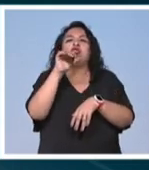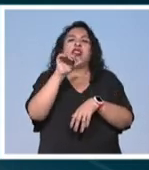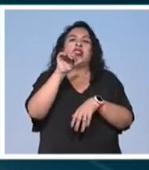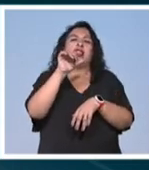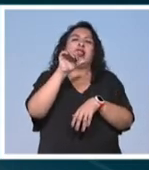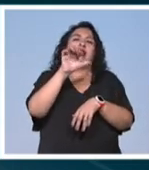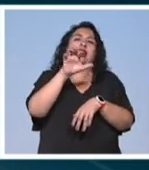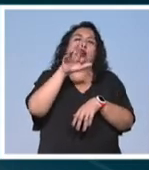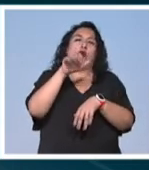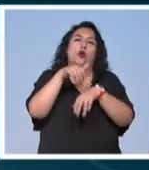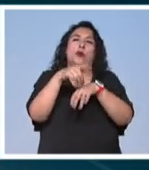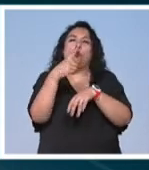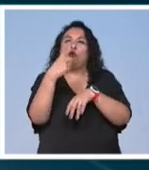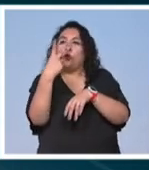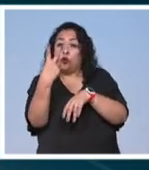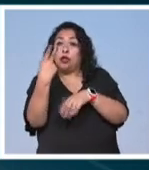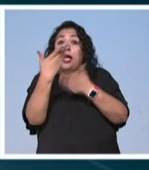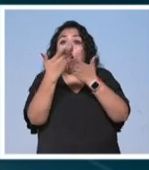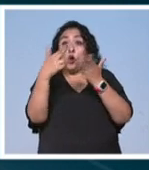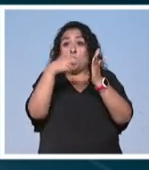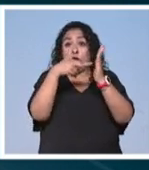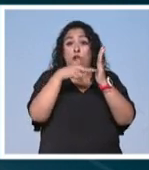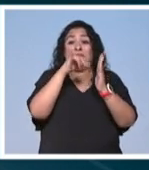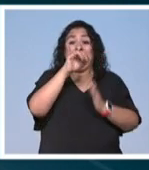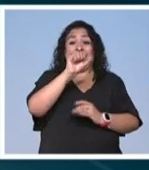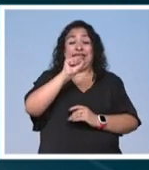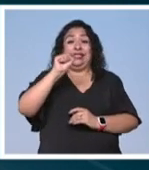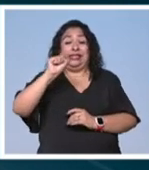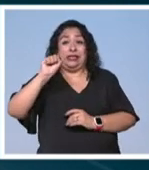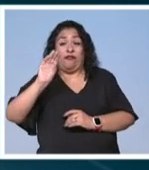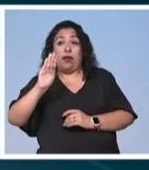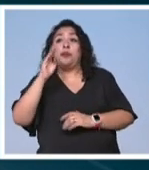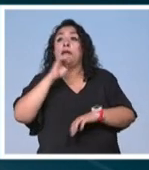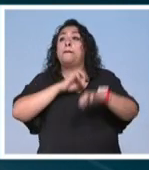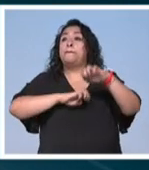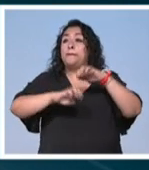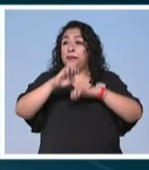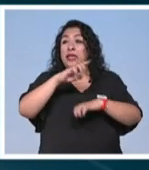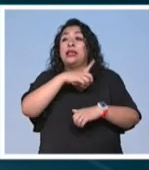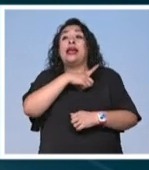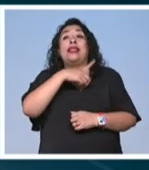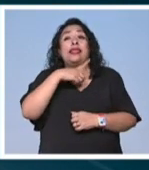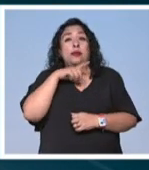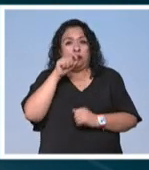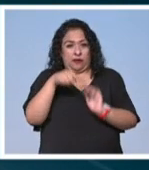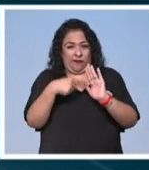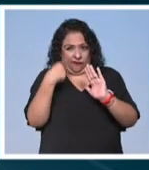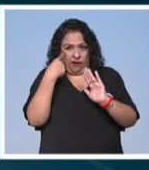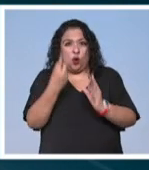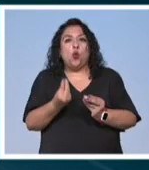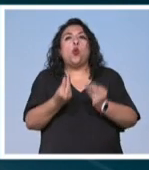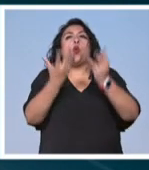1 y 2 pero con las normas de la ISSB las empresas no solo tendrán que revelar las emisiones materiales